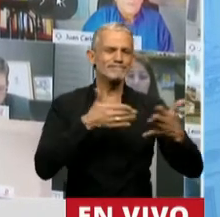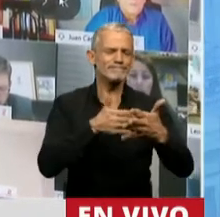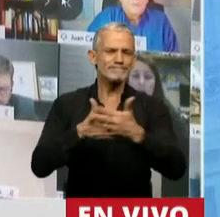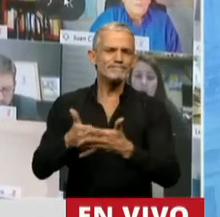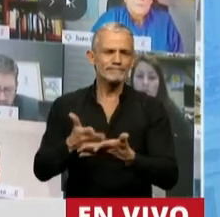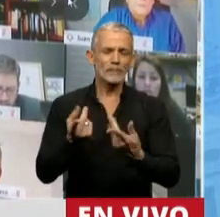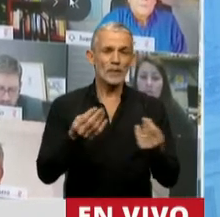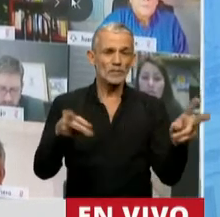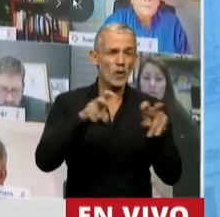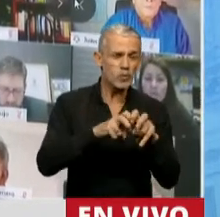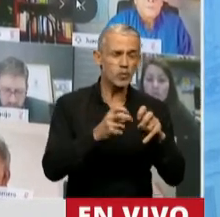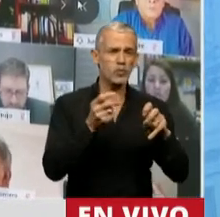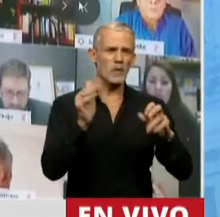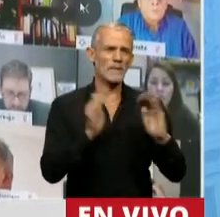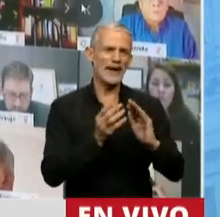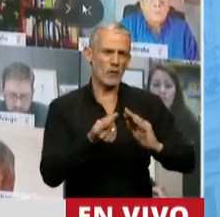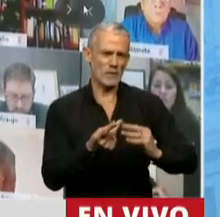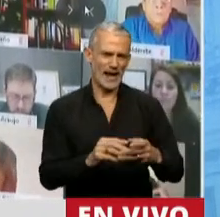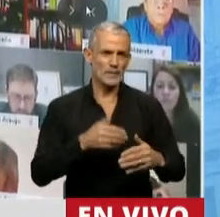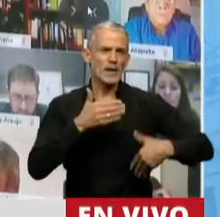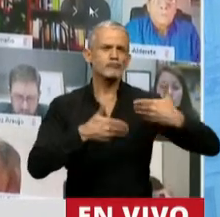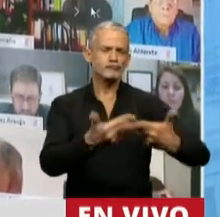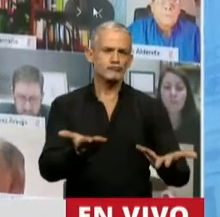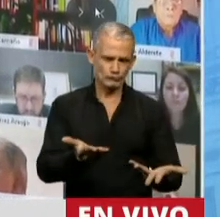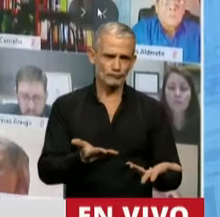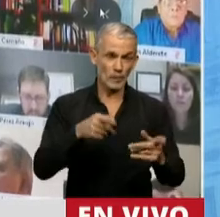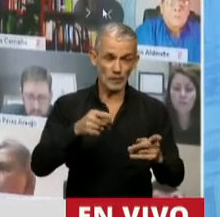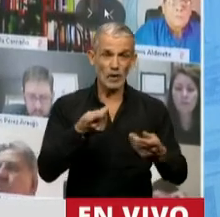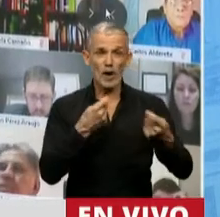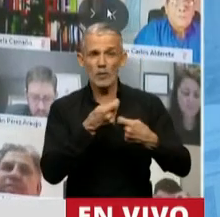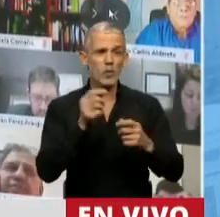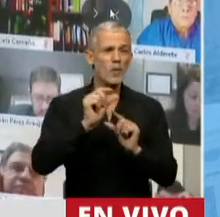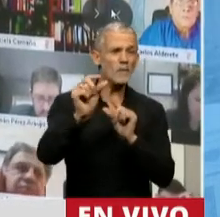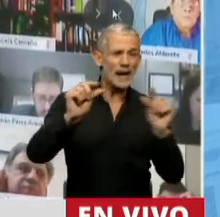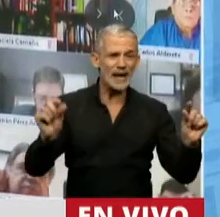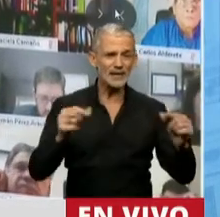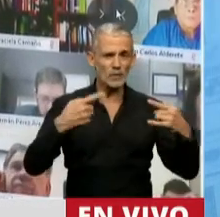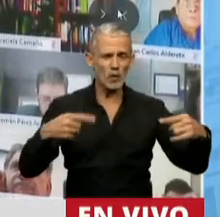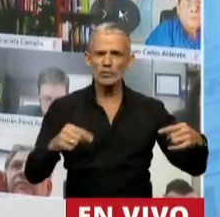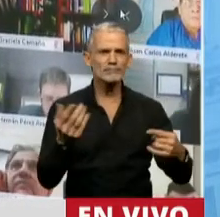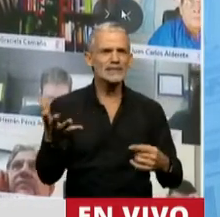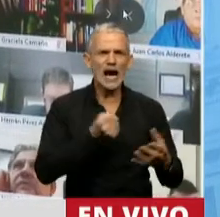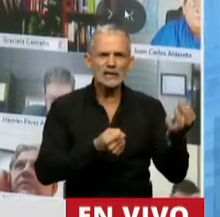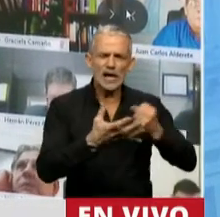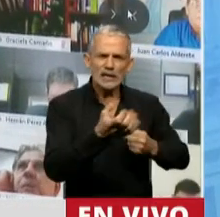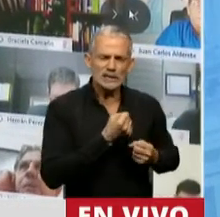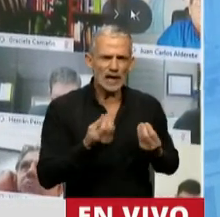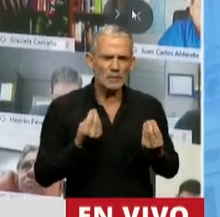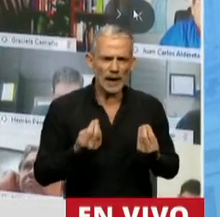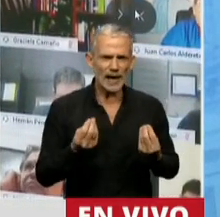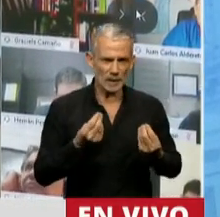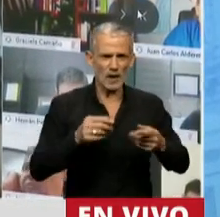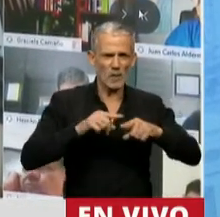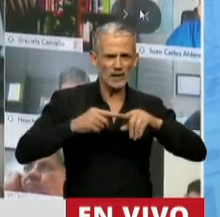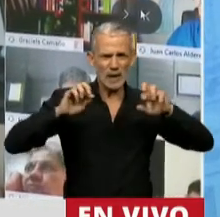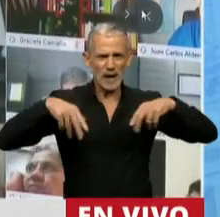los márgenes para el desarrollo de las naciones, socavan el financiamiento estatal, sustrayendo recursos para la implementación